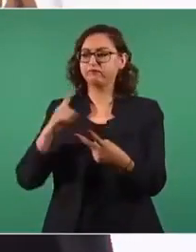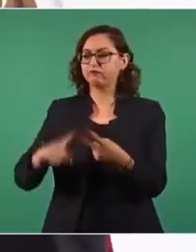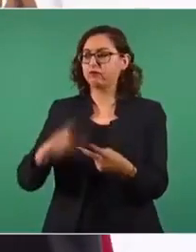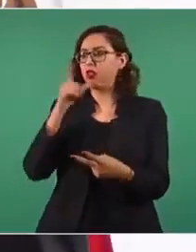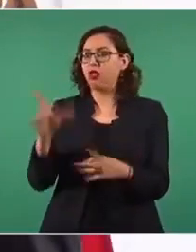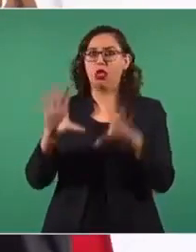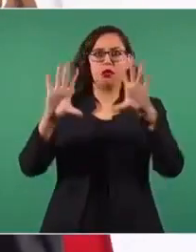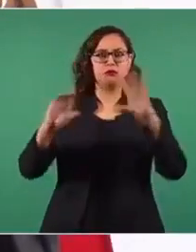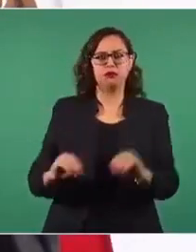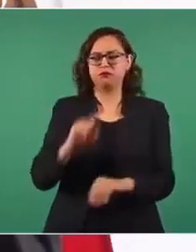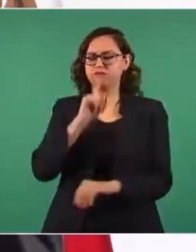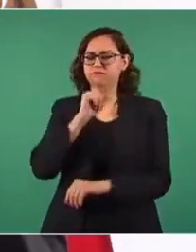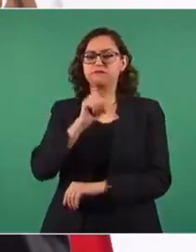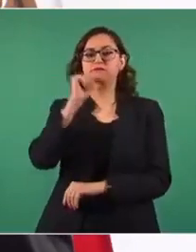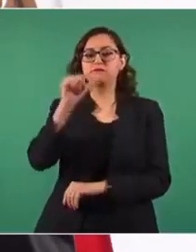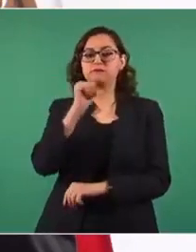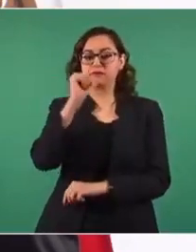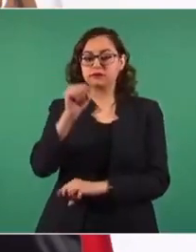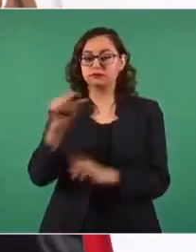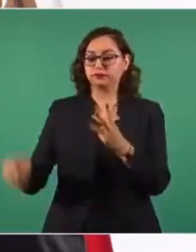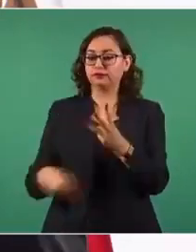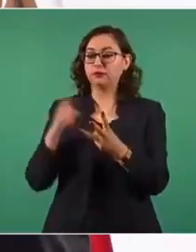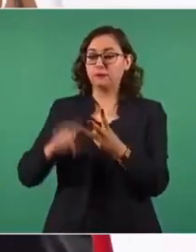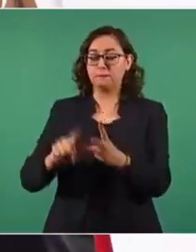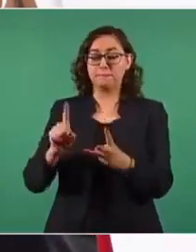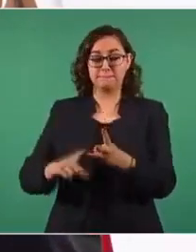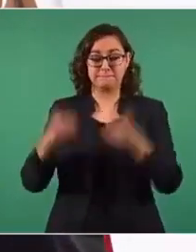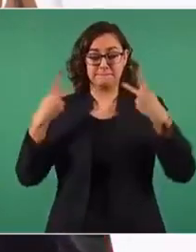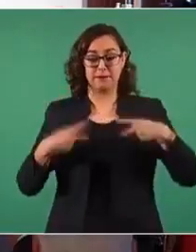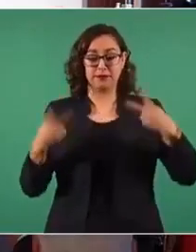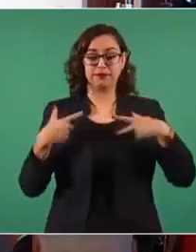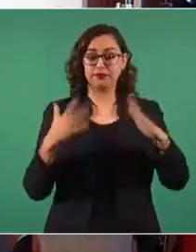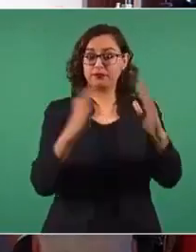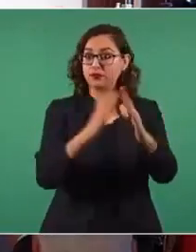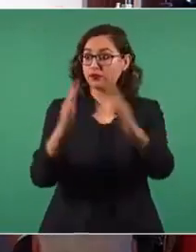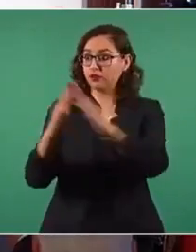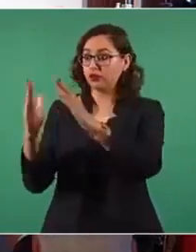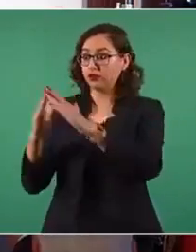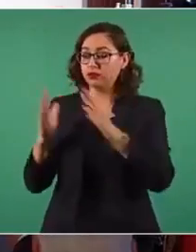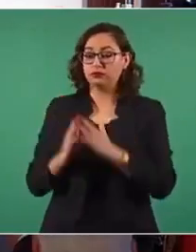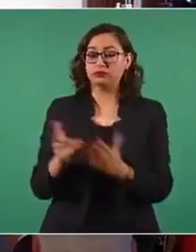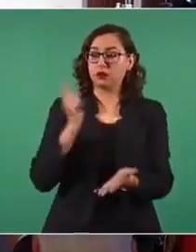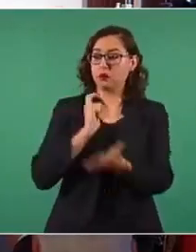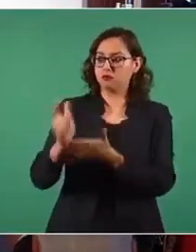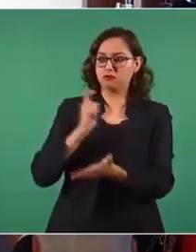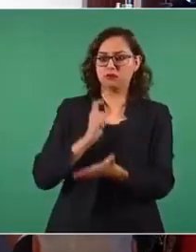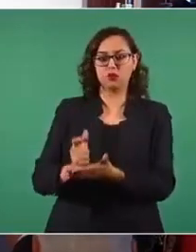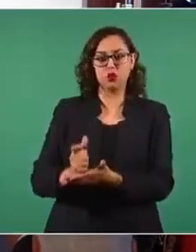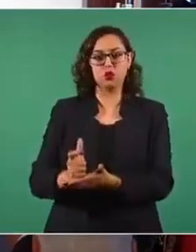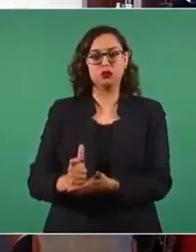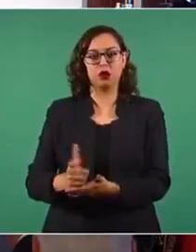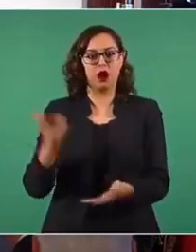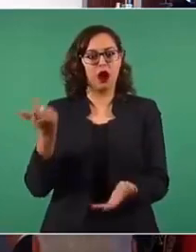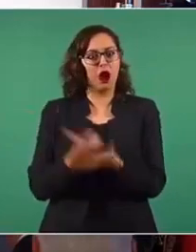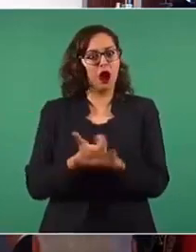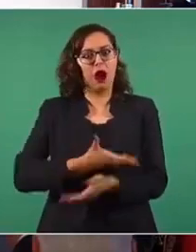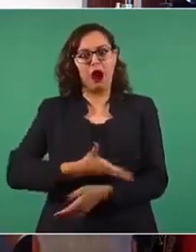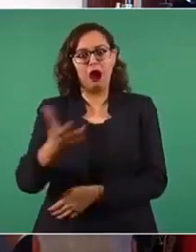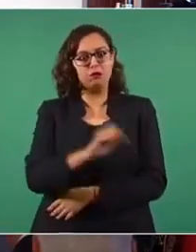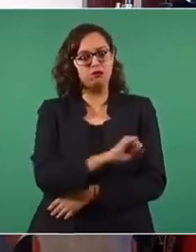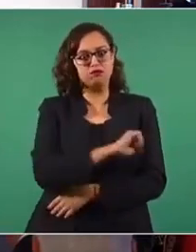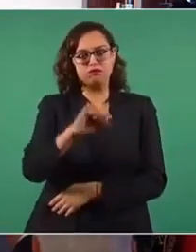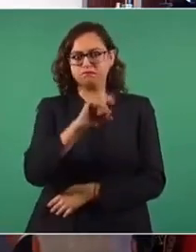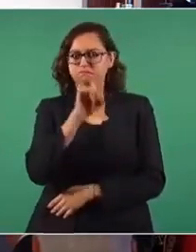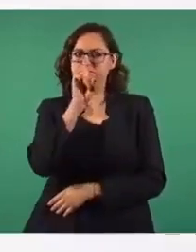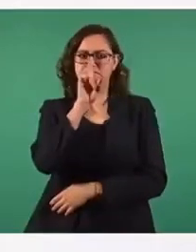y evitar en los hechos que los consumidores domésticos paguen la luz con tarifas más elevadas que las